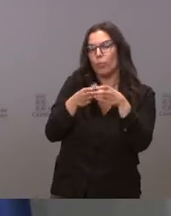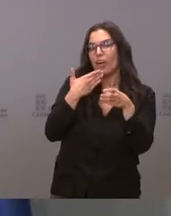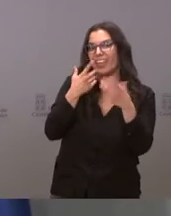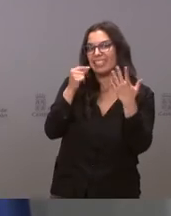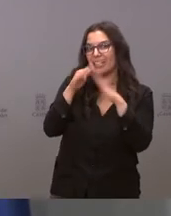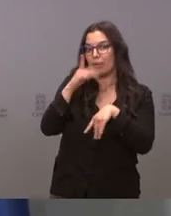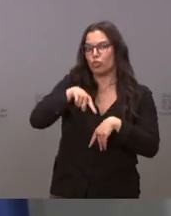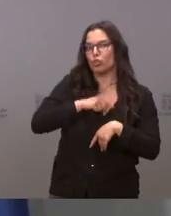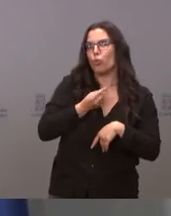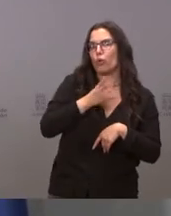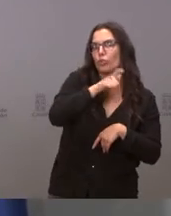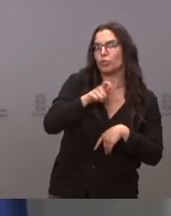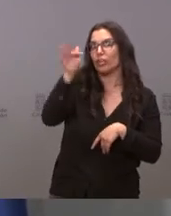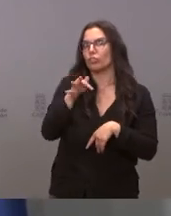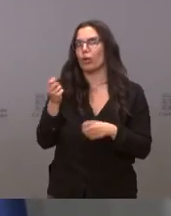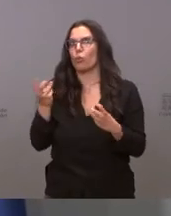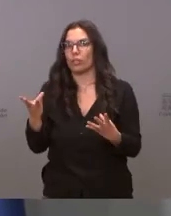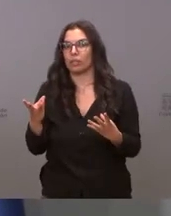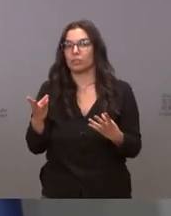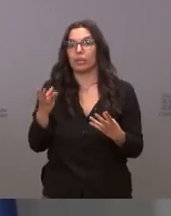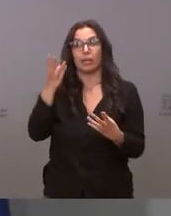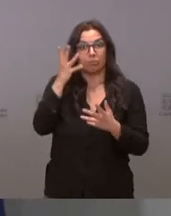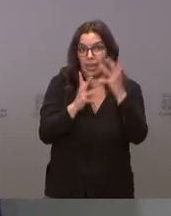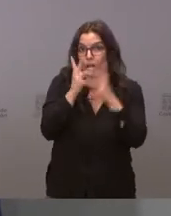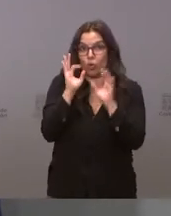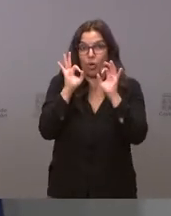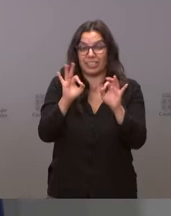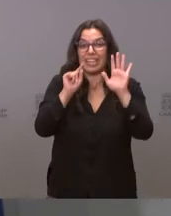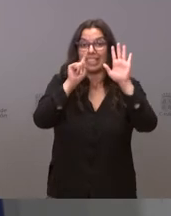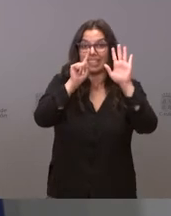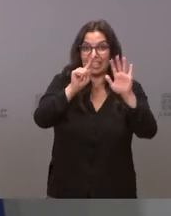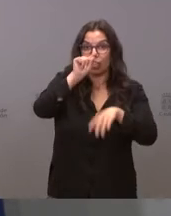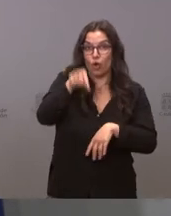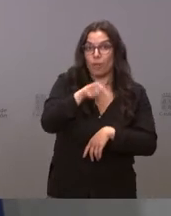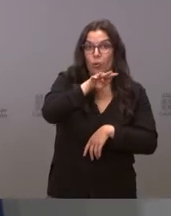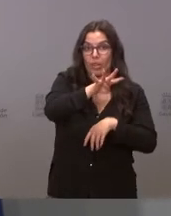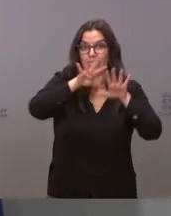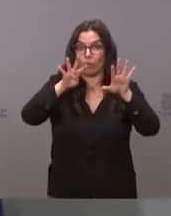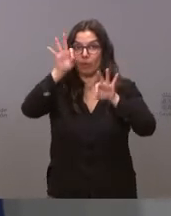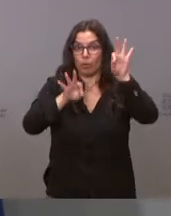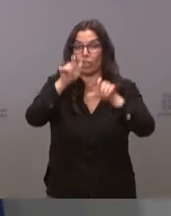tenemos y cual es la población total y les sale la cuenta del 6,49%